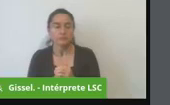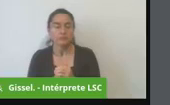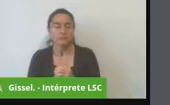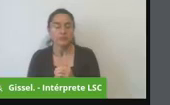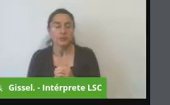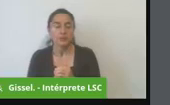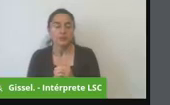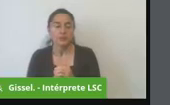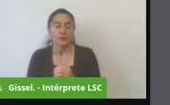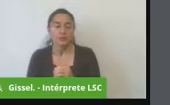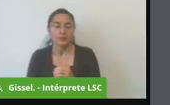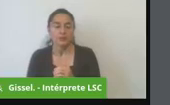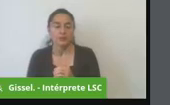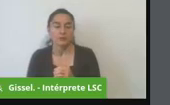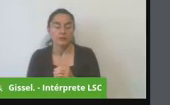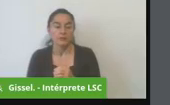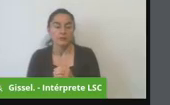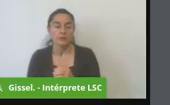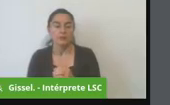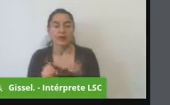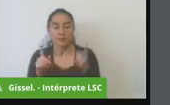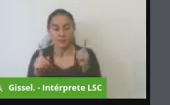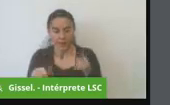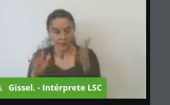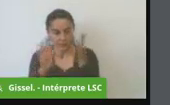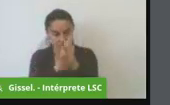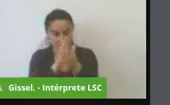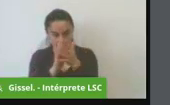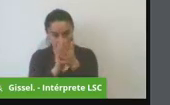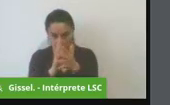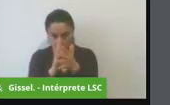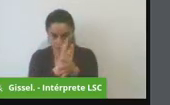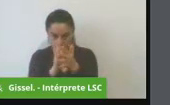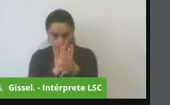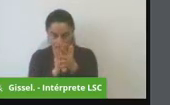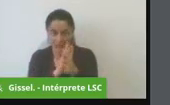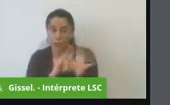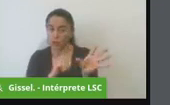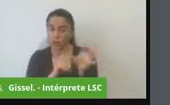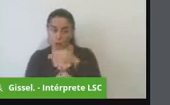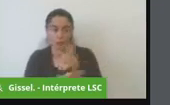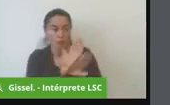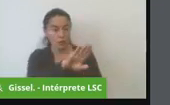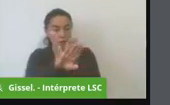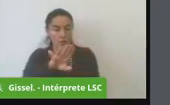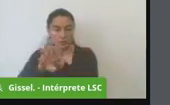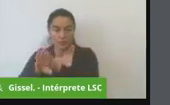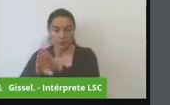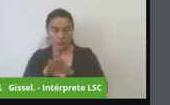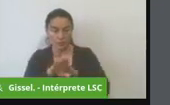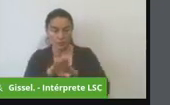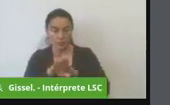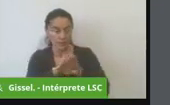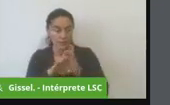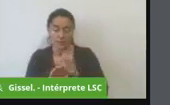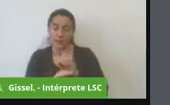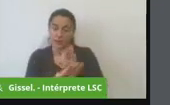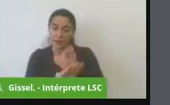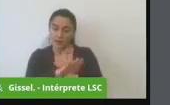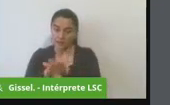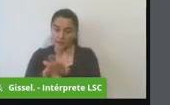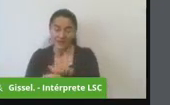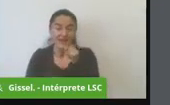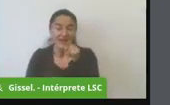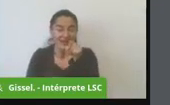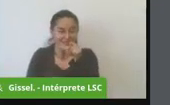vale la pena esta claridad para todos a través de pilas con el voto no